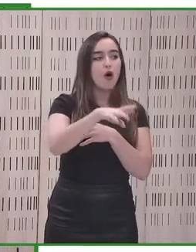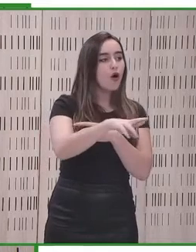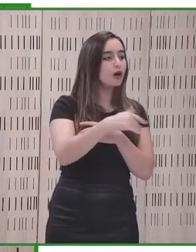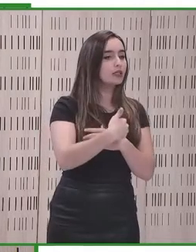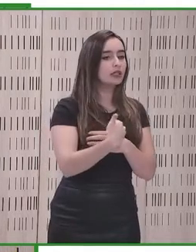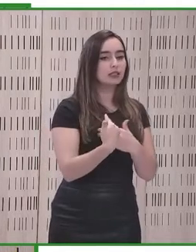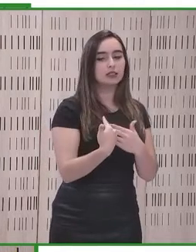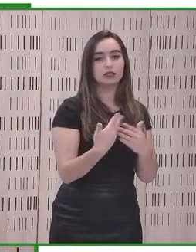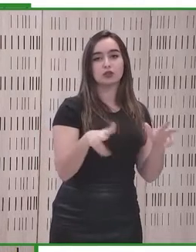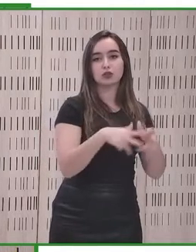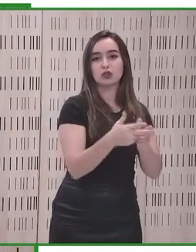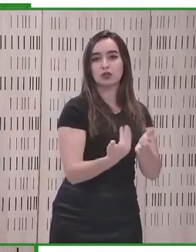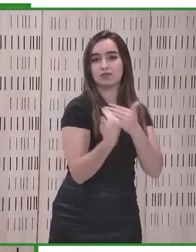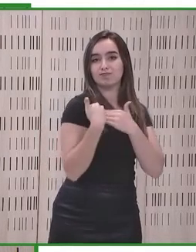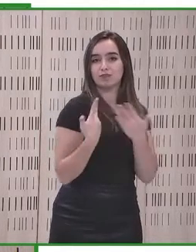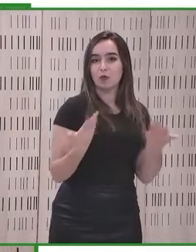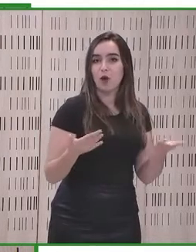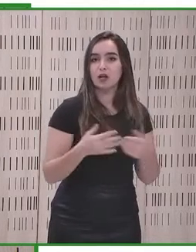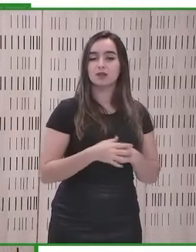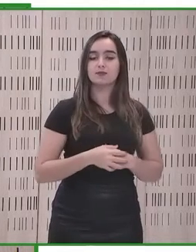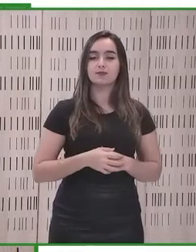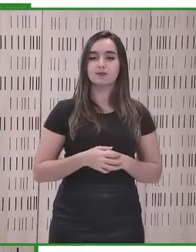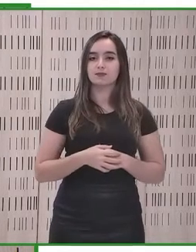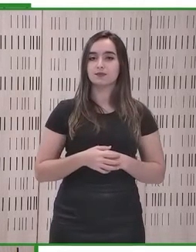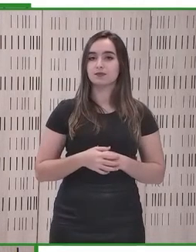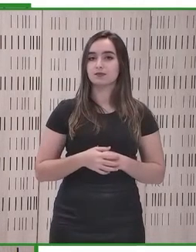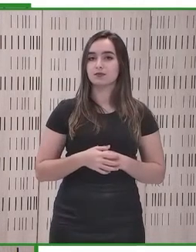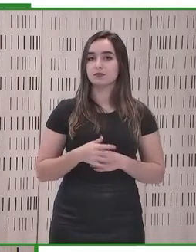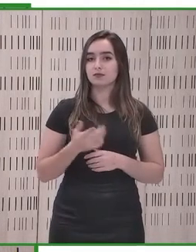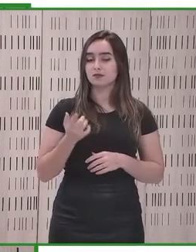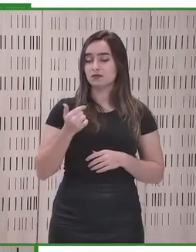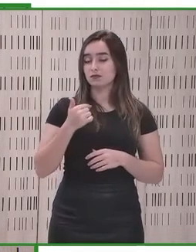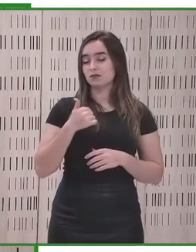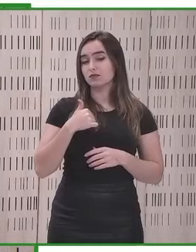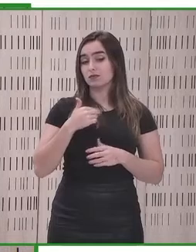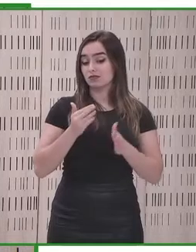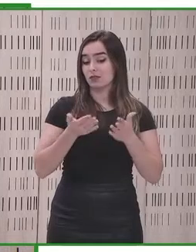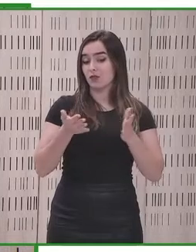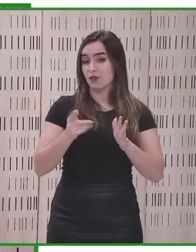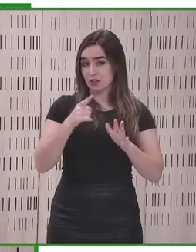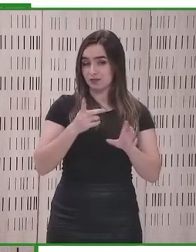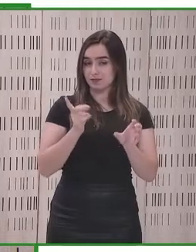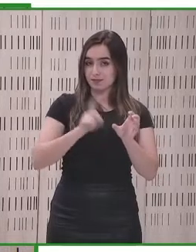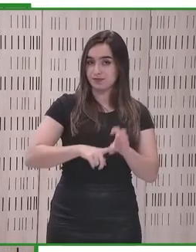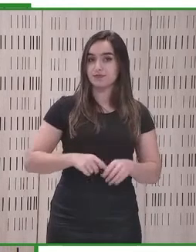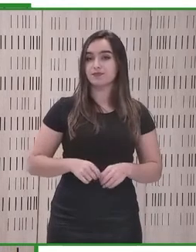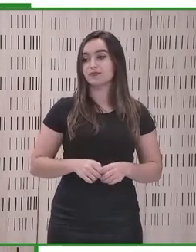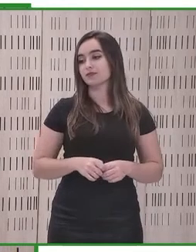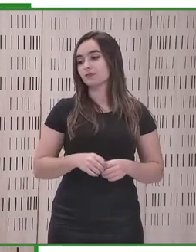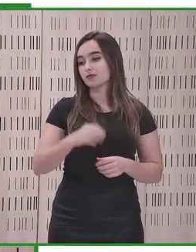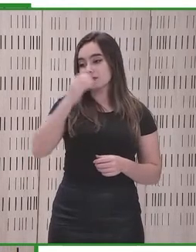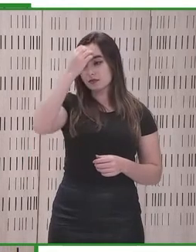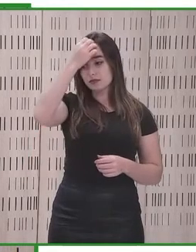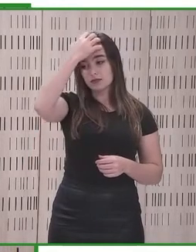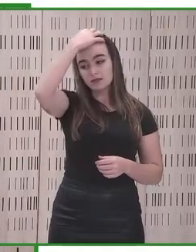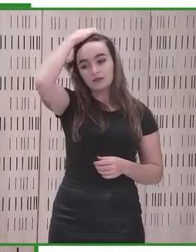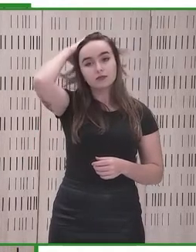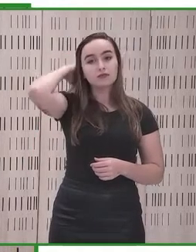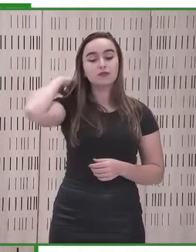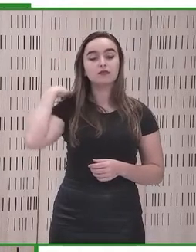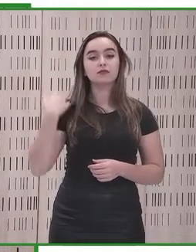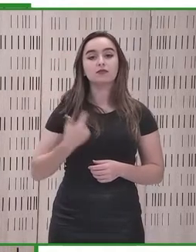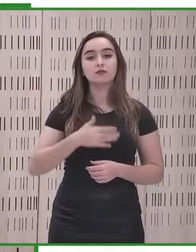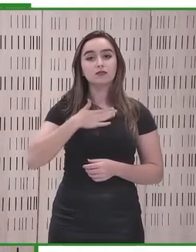social implica. Volveré sobre esto al final de mi intervención. Me gustaría, partiendo